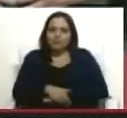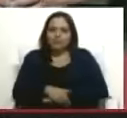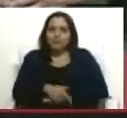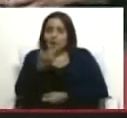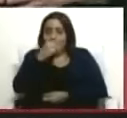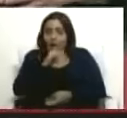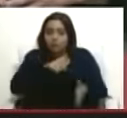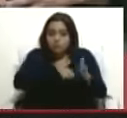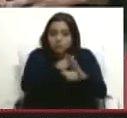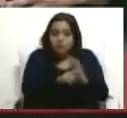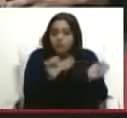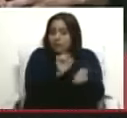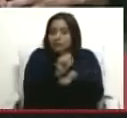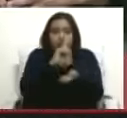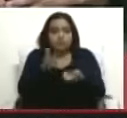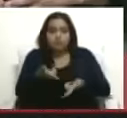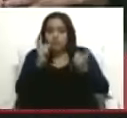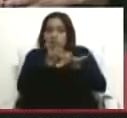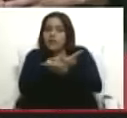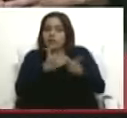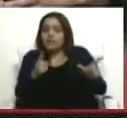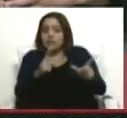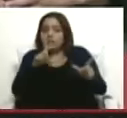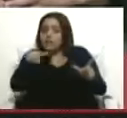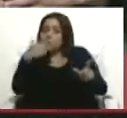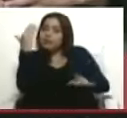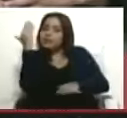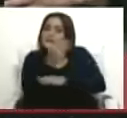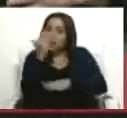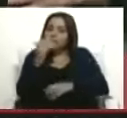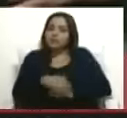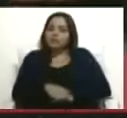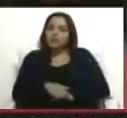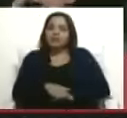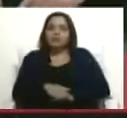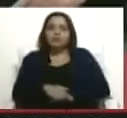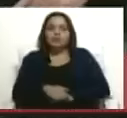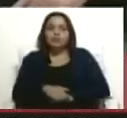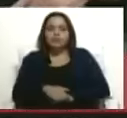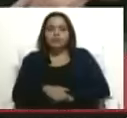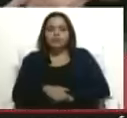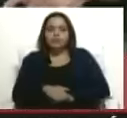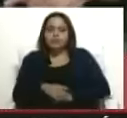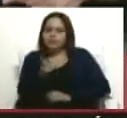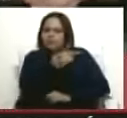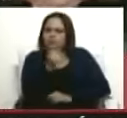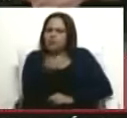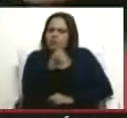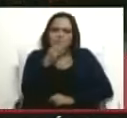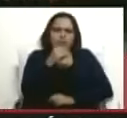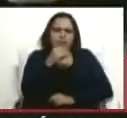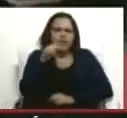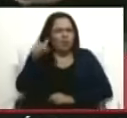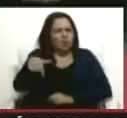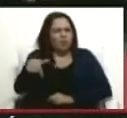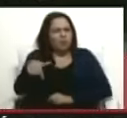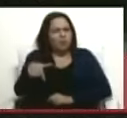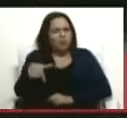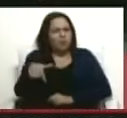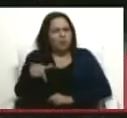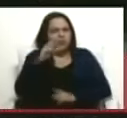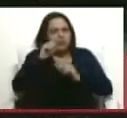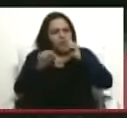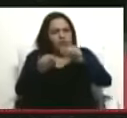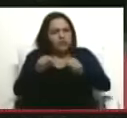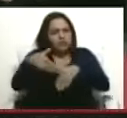de libertad y van a ser castigados con lo que corresponde. Ahora, ellos no son los únicos. Ve que hoy, ahorita, en Twitter,